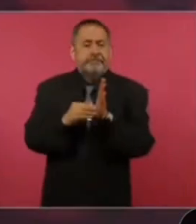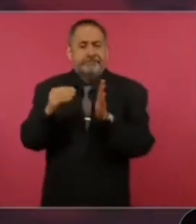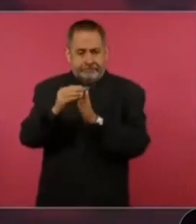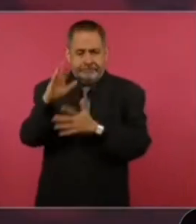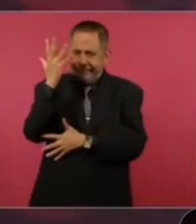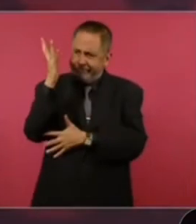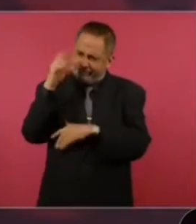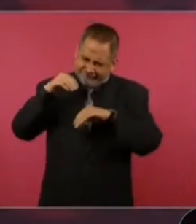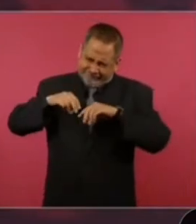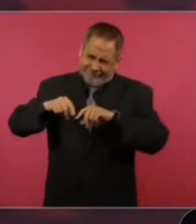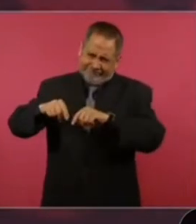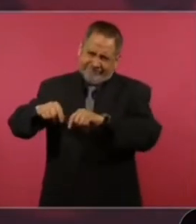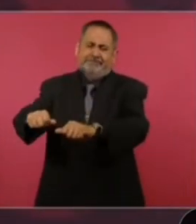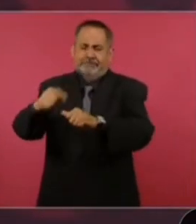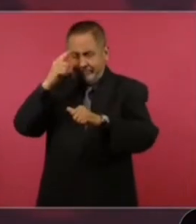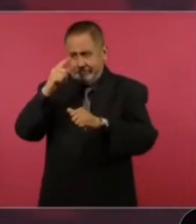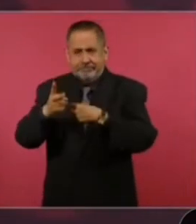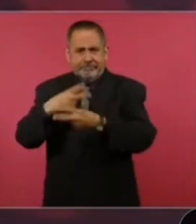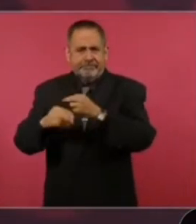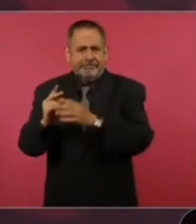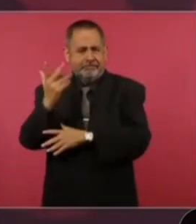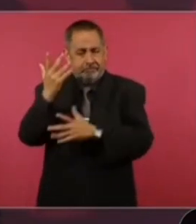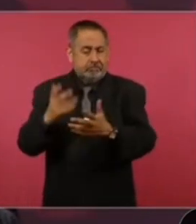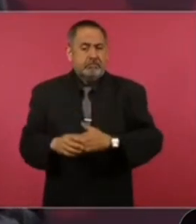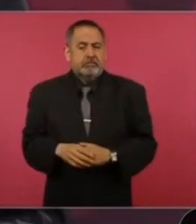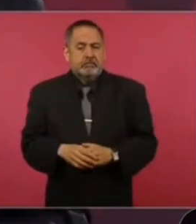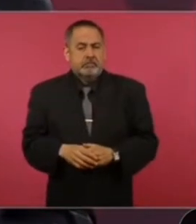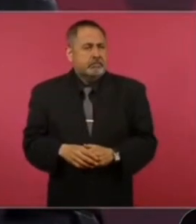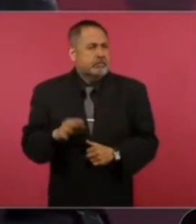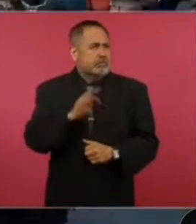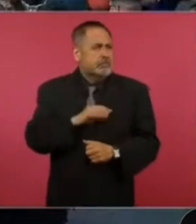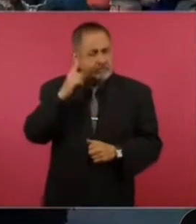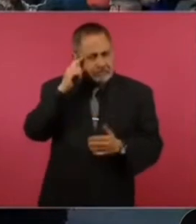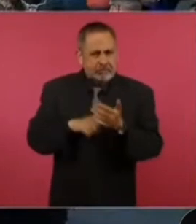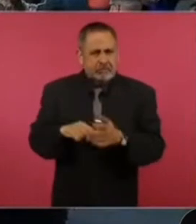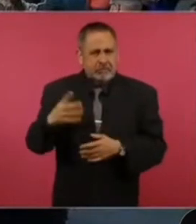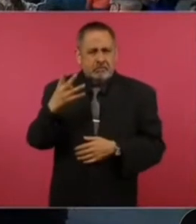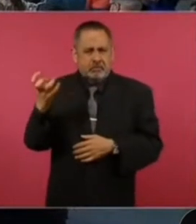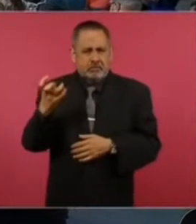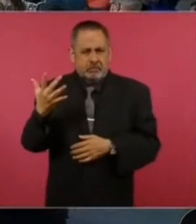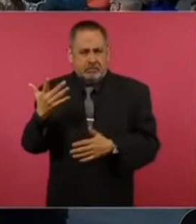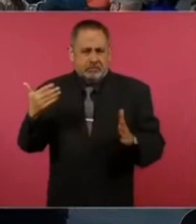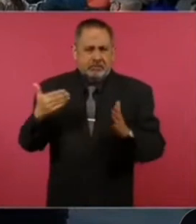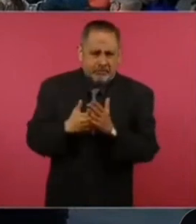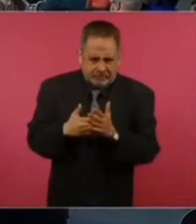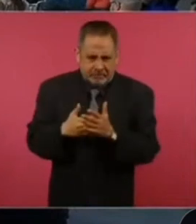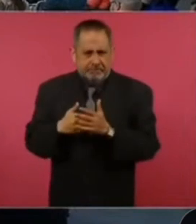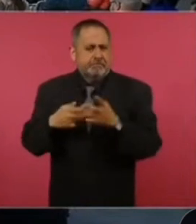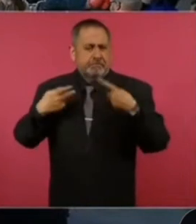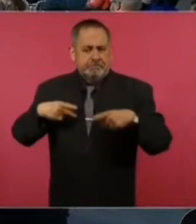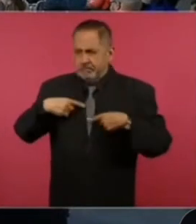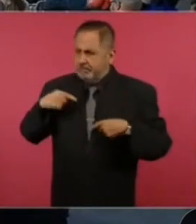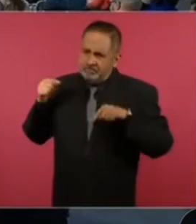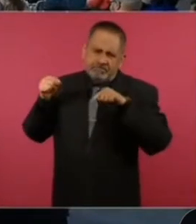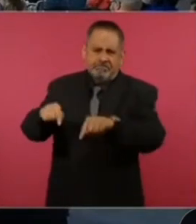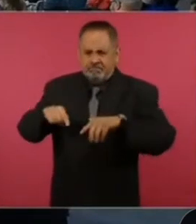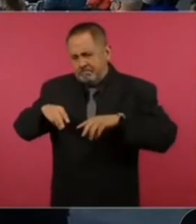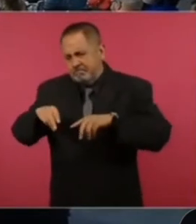Son, imaginen, 450 mil sembradores